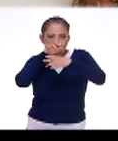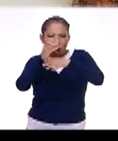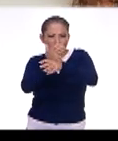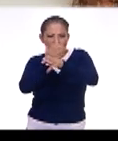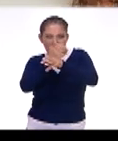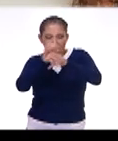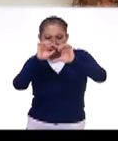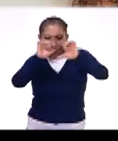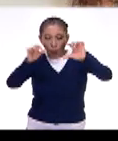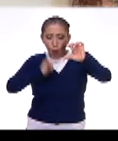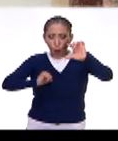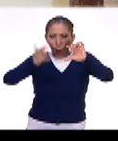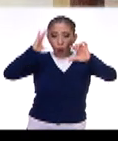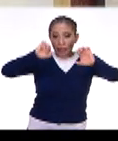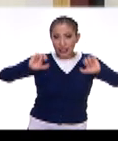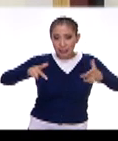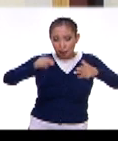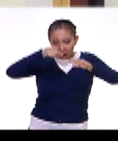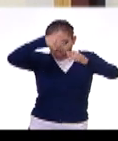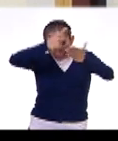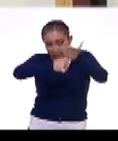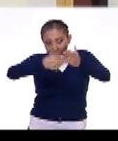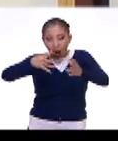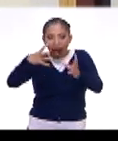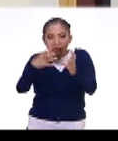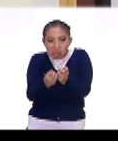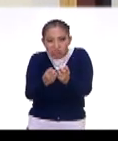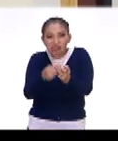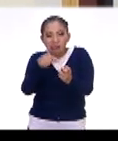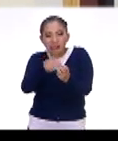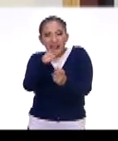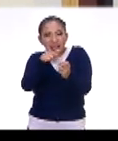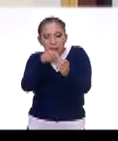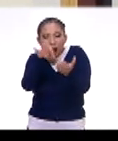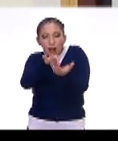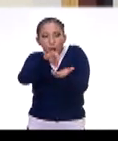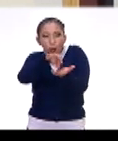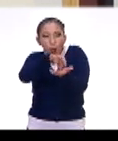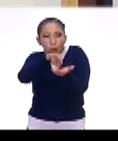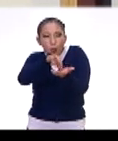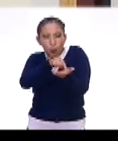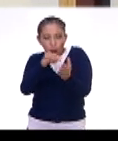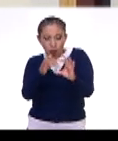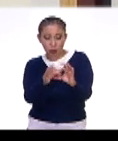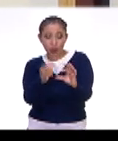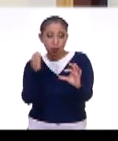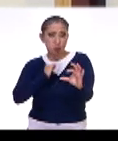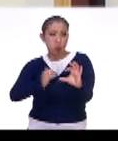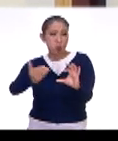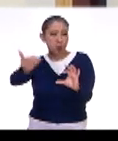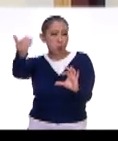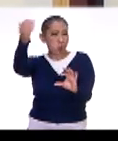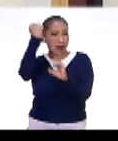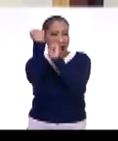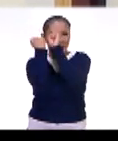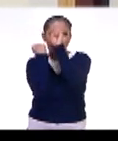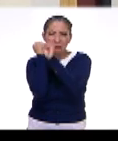prehistórica de Chiapas, donde vemos los insectos ahí resguardados, pero de milenios.